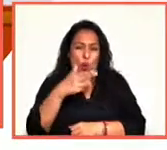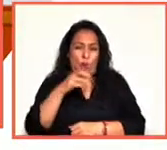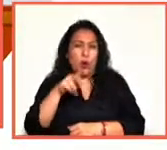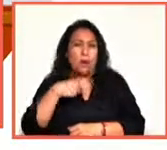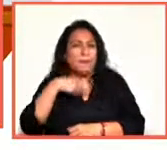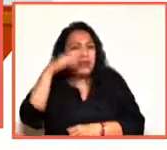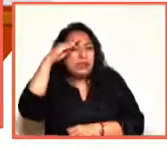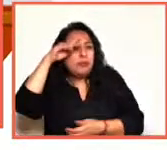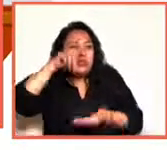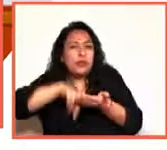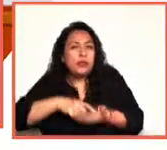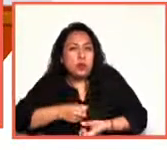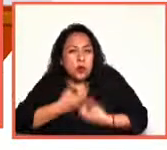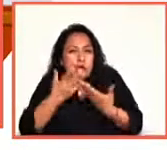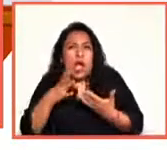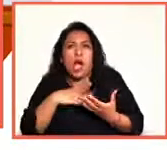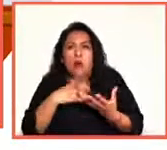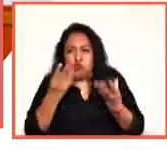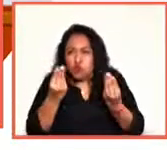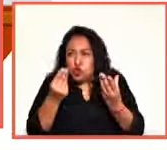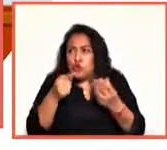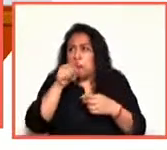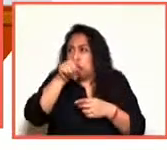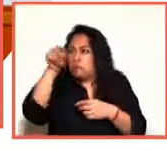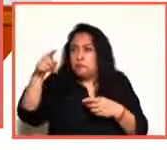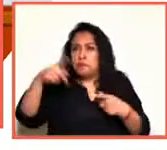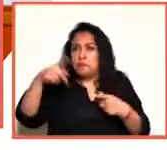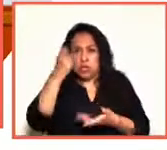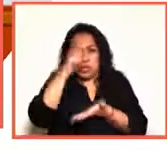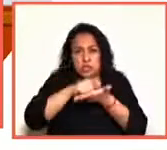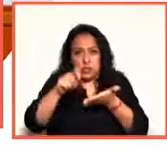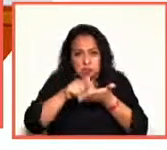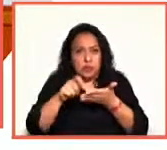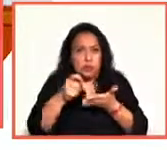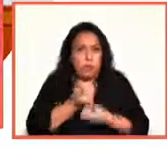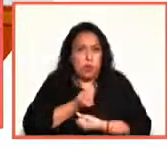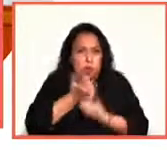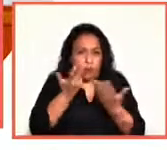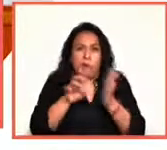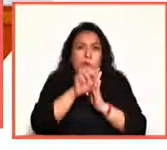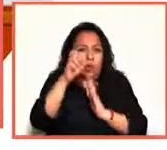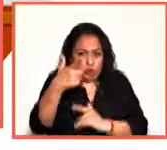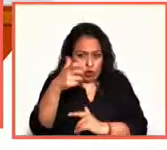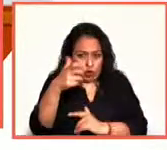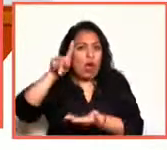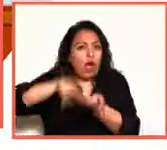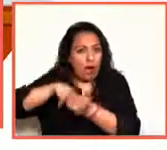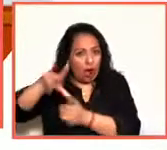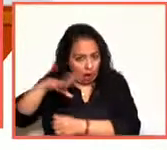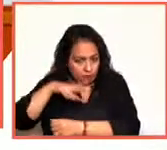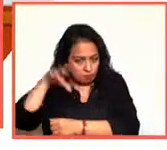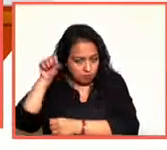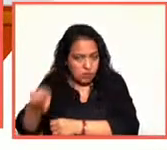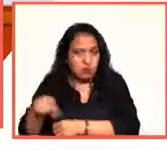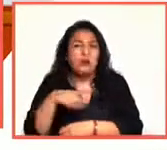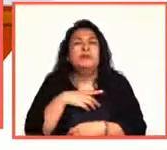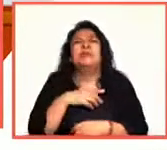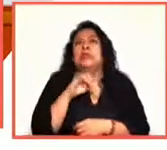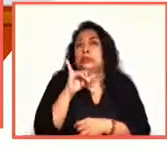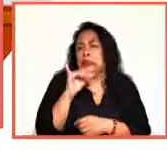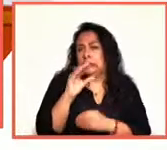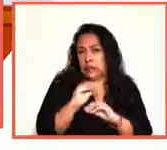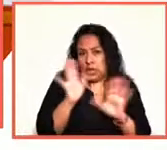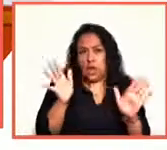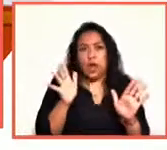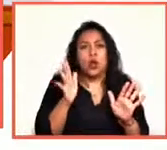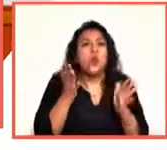hay en muchos poetas como el mismo Góngora. Claro, en muchos de los grandes poetas casi no hay un gran autor del canon,